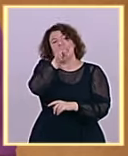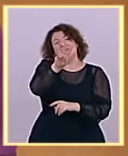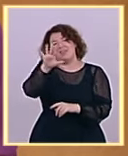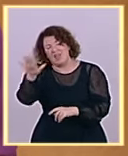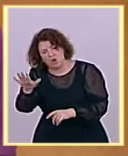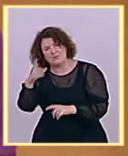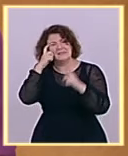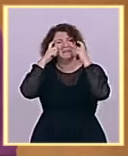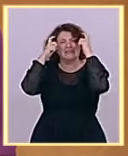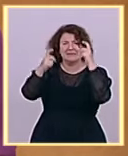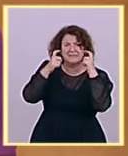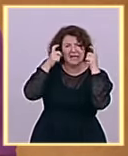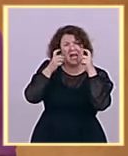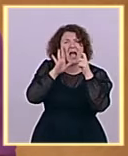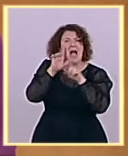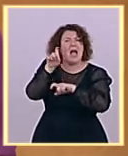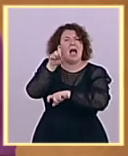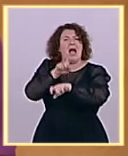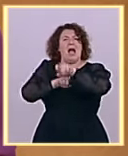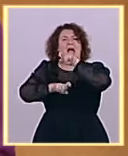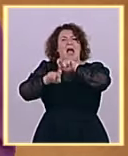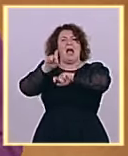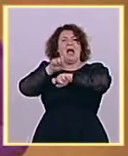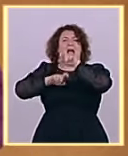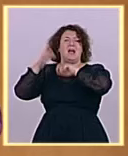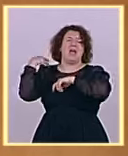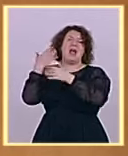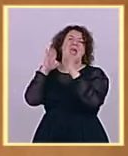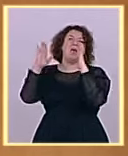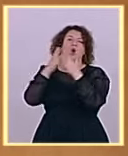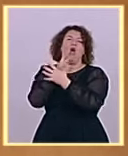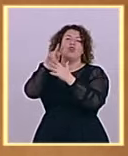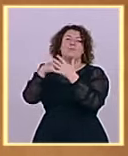2017 donde se produjeron estos lamentables hechos.